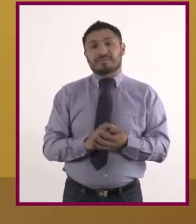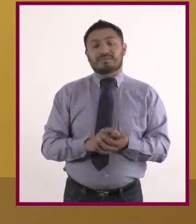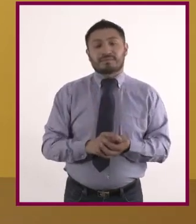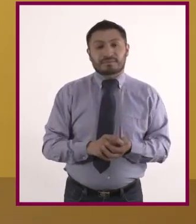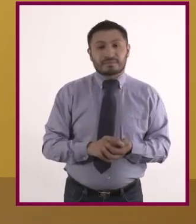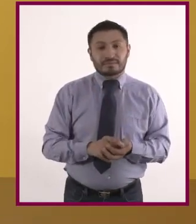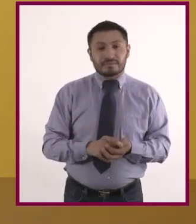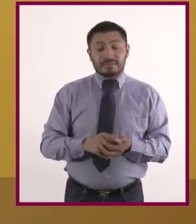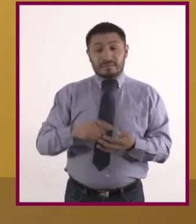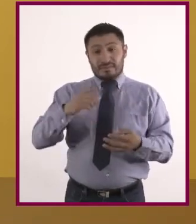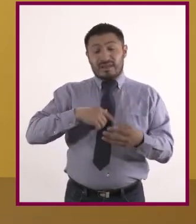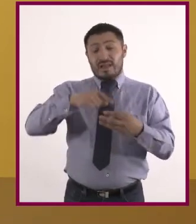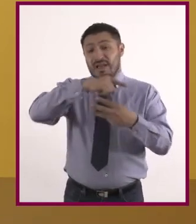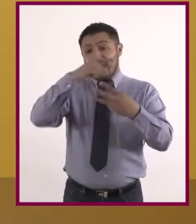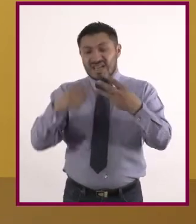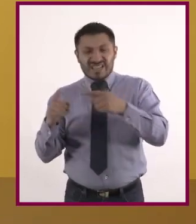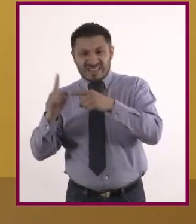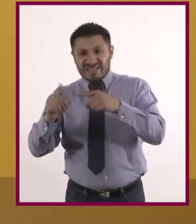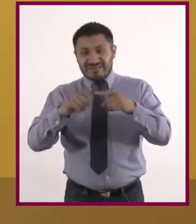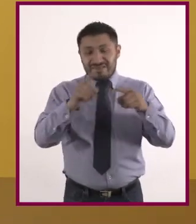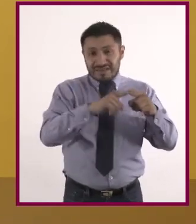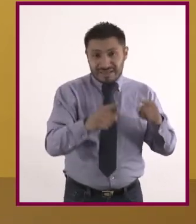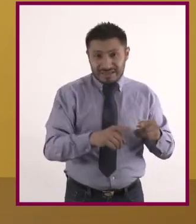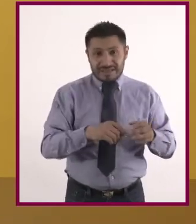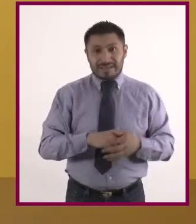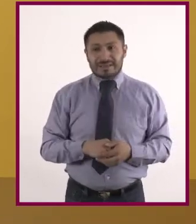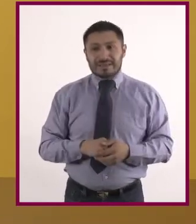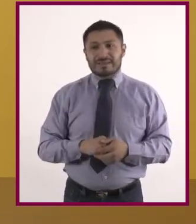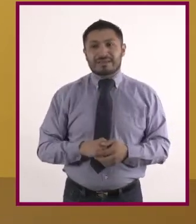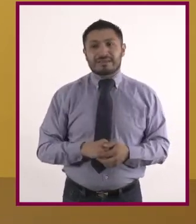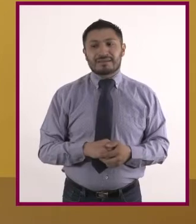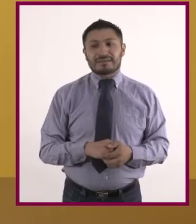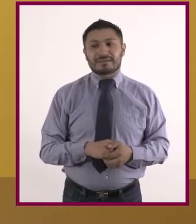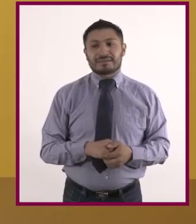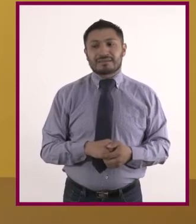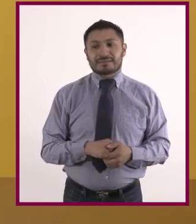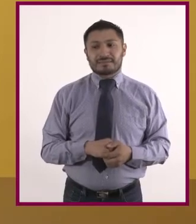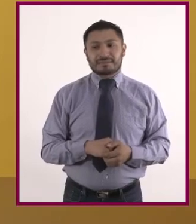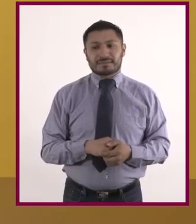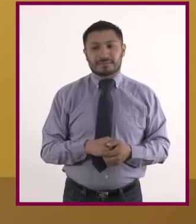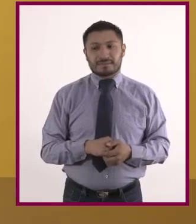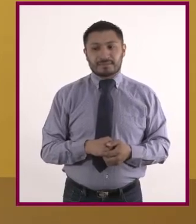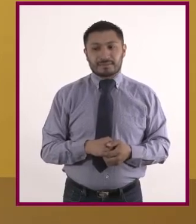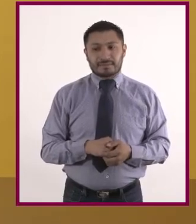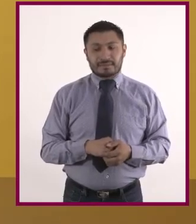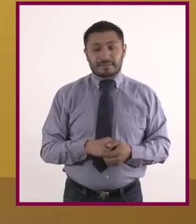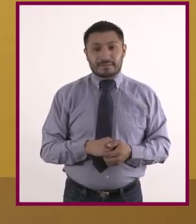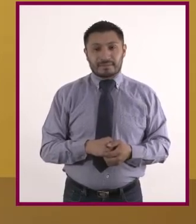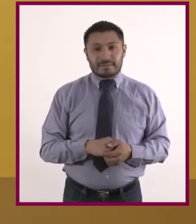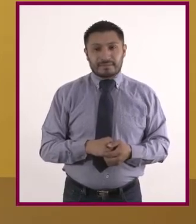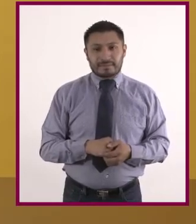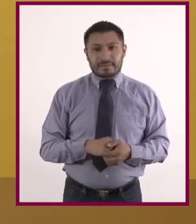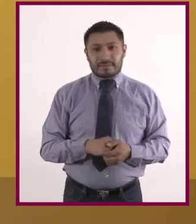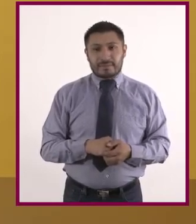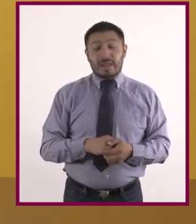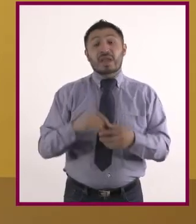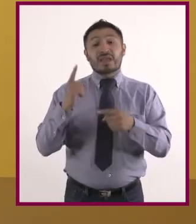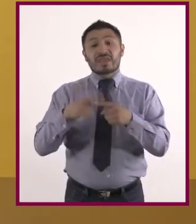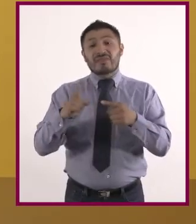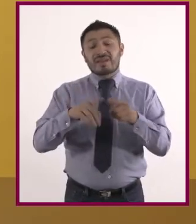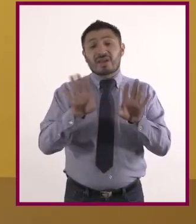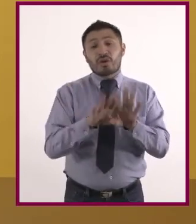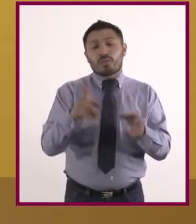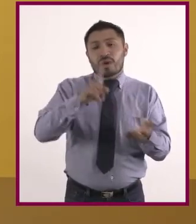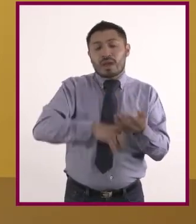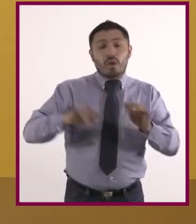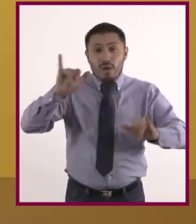histirina, isoleucina, leucina, lisina, metiodionina, triunina, triptofano y valina. Los aminoácidos